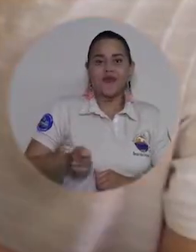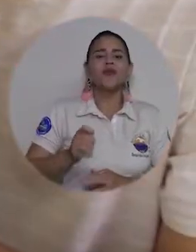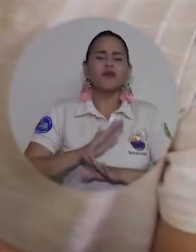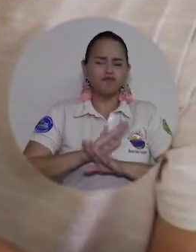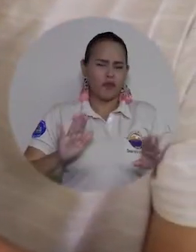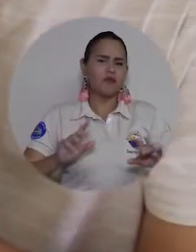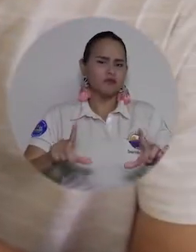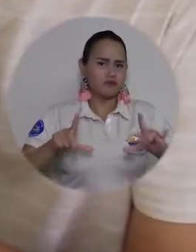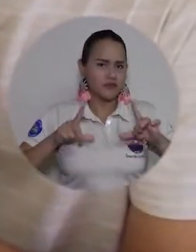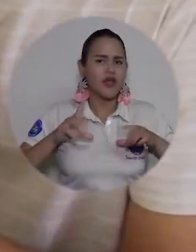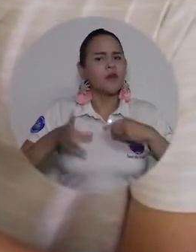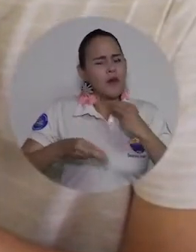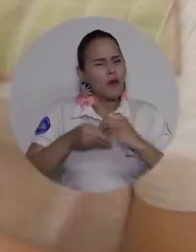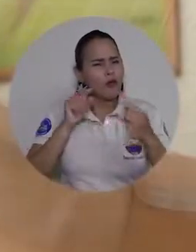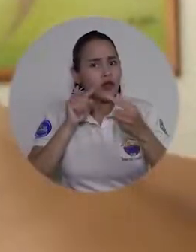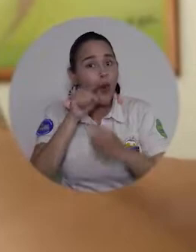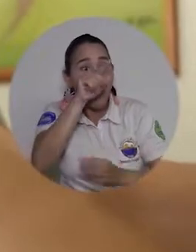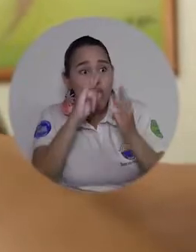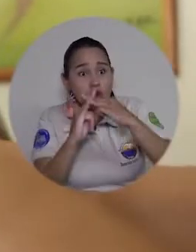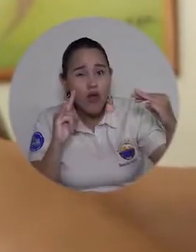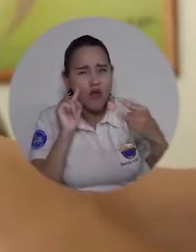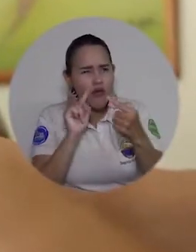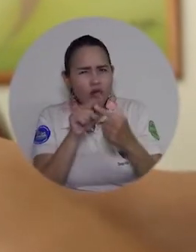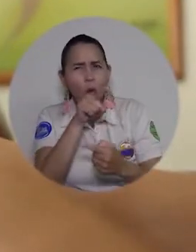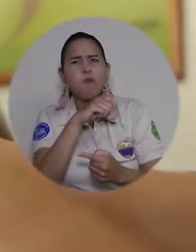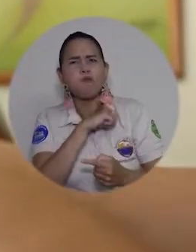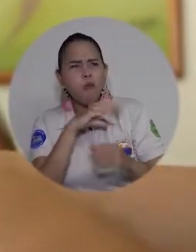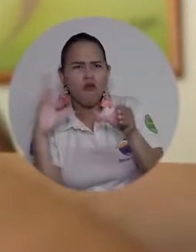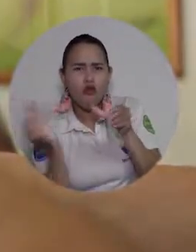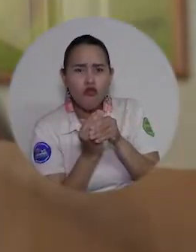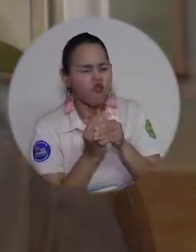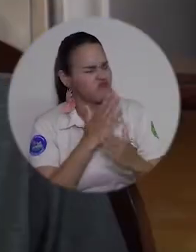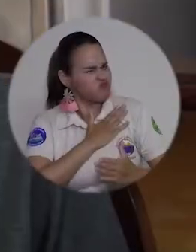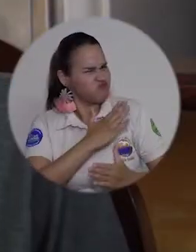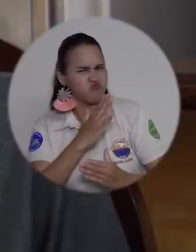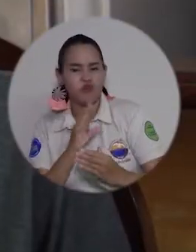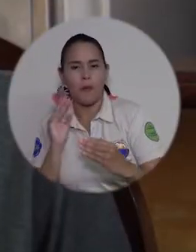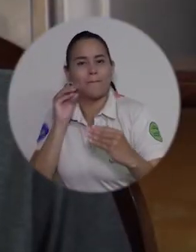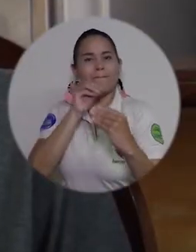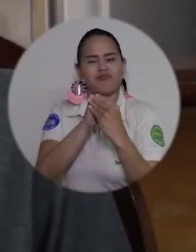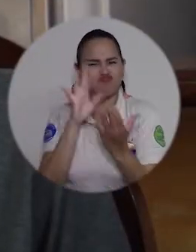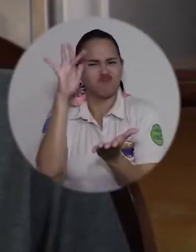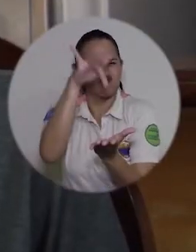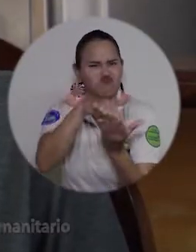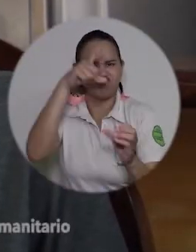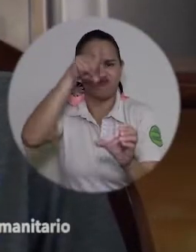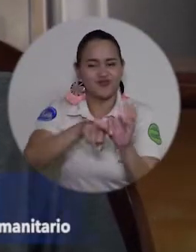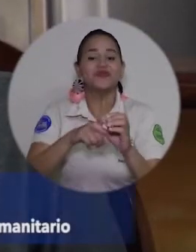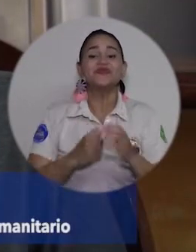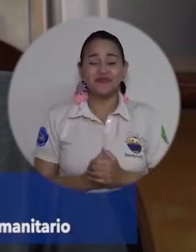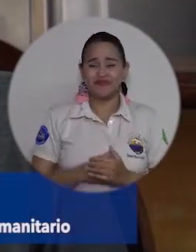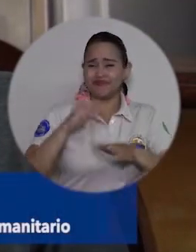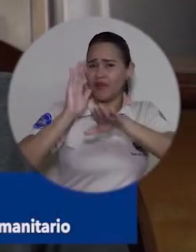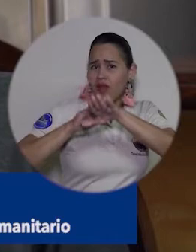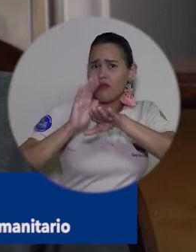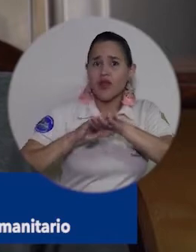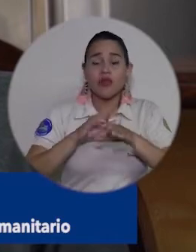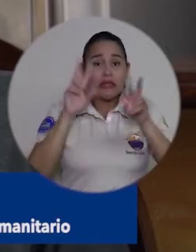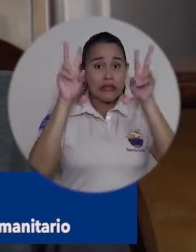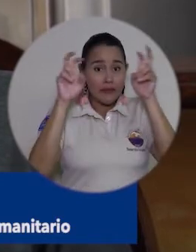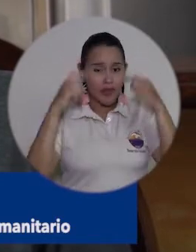mecanismos de acompañamiento de Unimagdalena para personas con discapacidad. Desde un primer momento que me inscribí para estudiar la